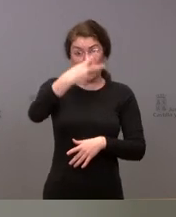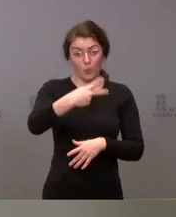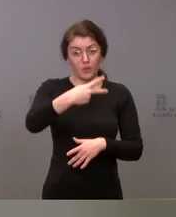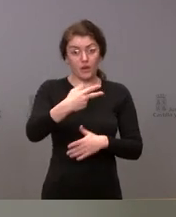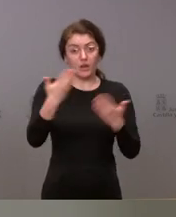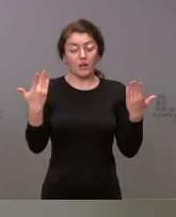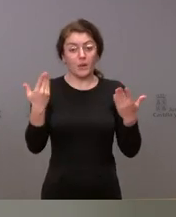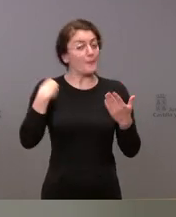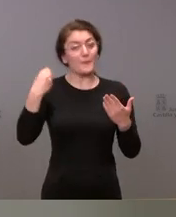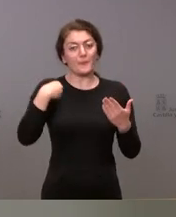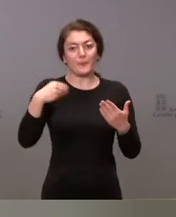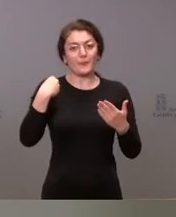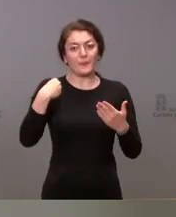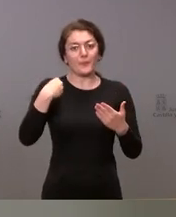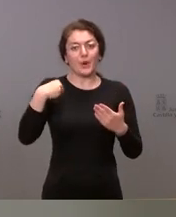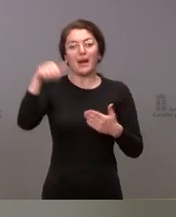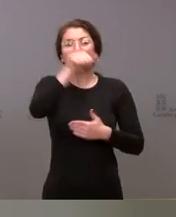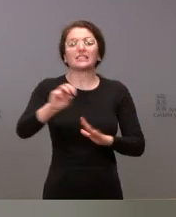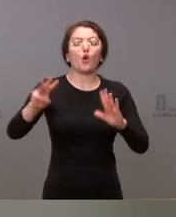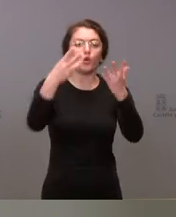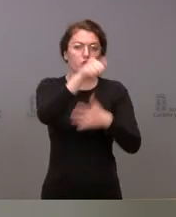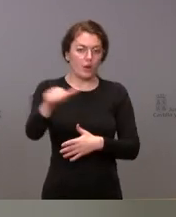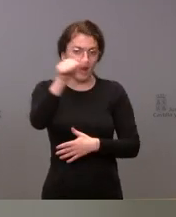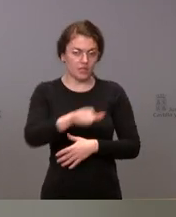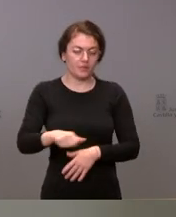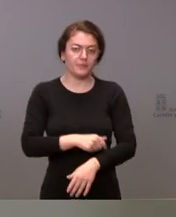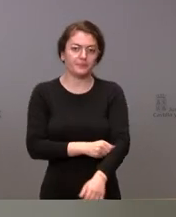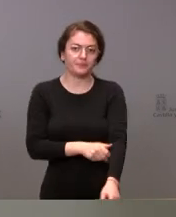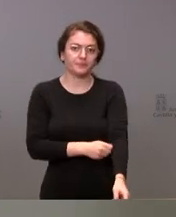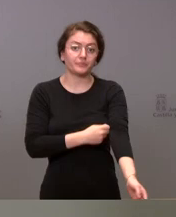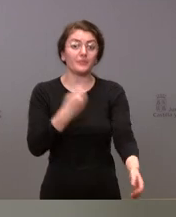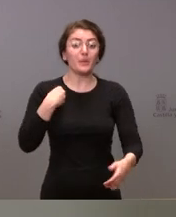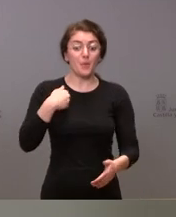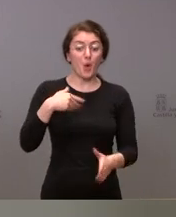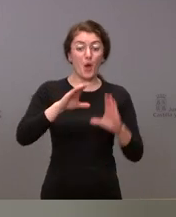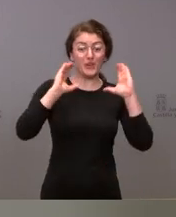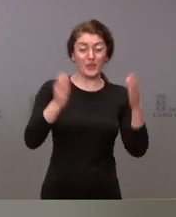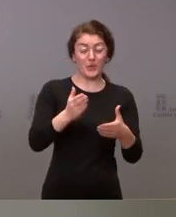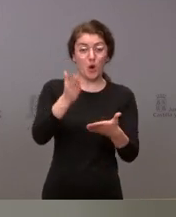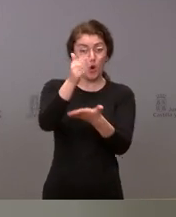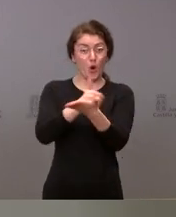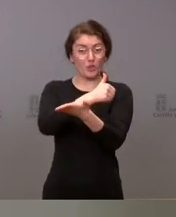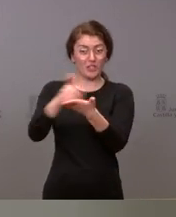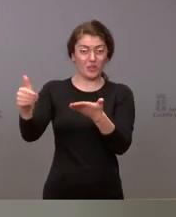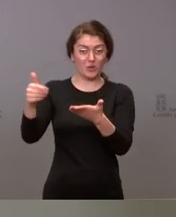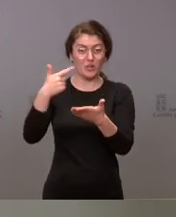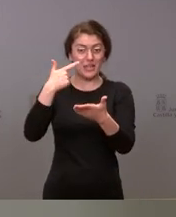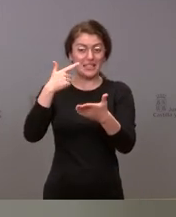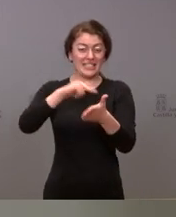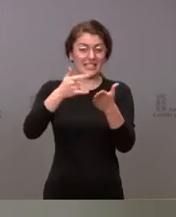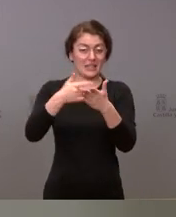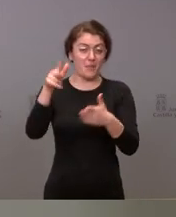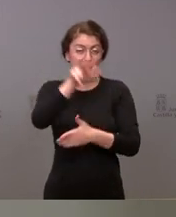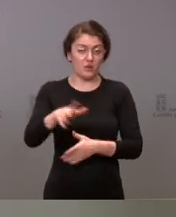a las ocho semanas de la infección. En la reunión de ayer del Consejo Interterritorial del Sistema Nacional de Salud, concretamente,